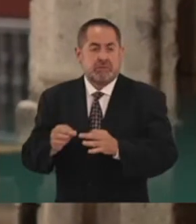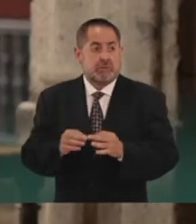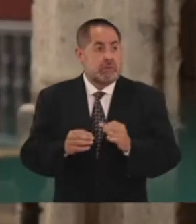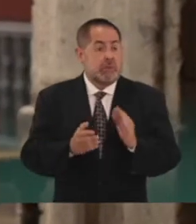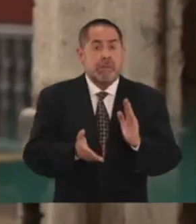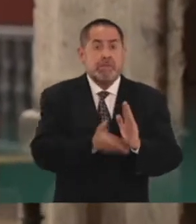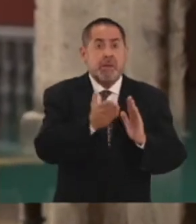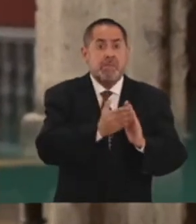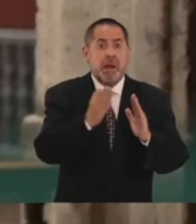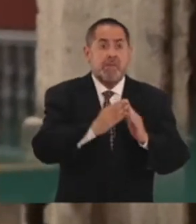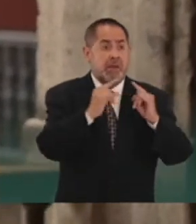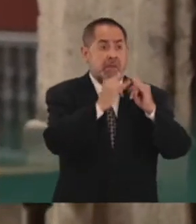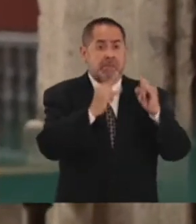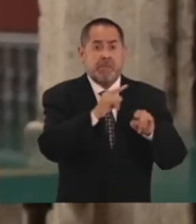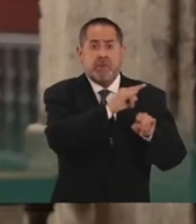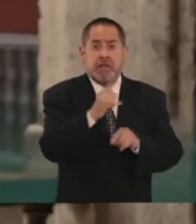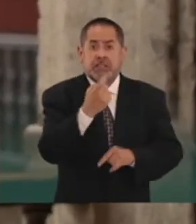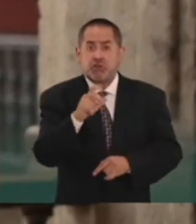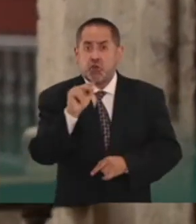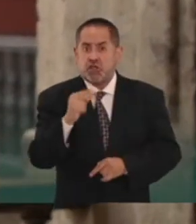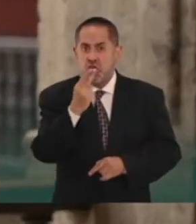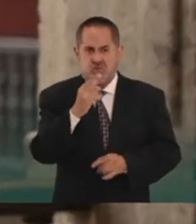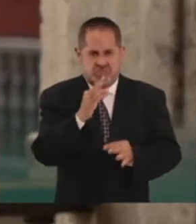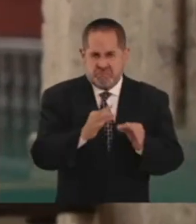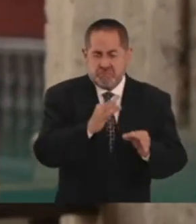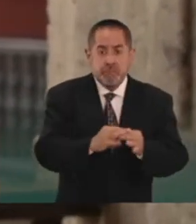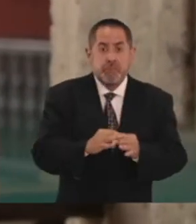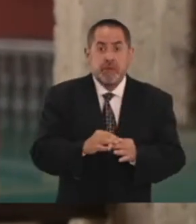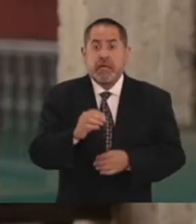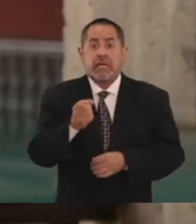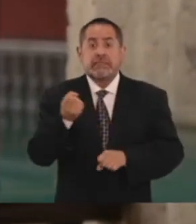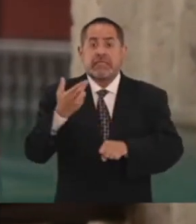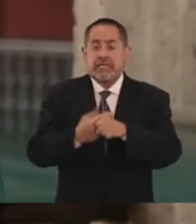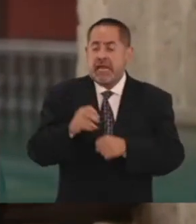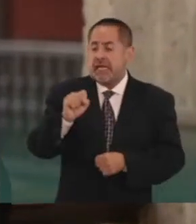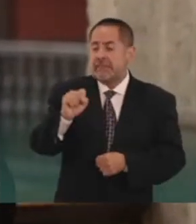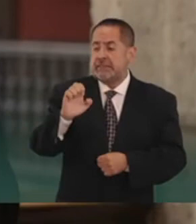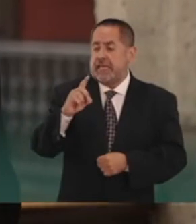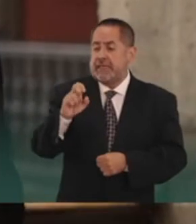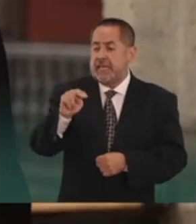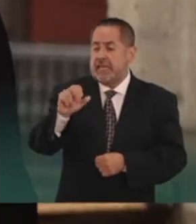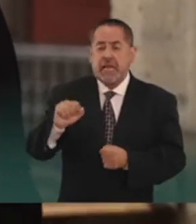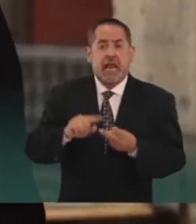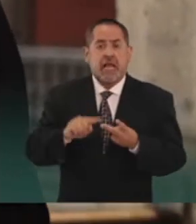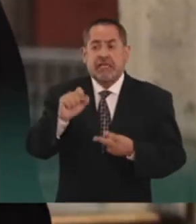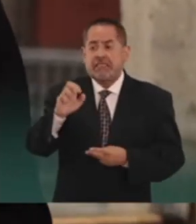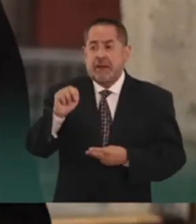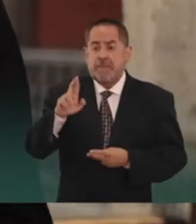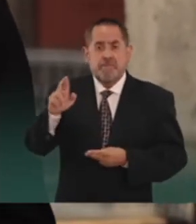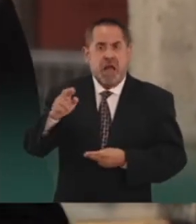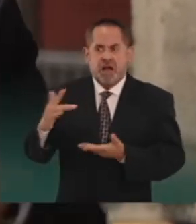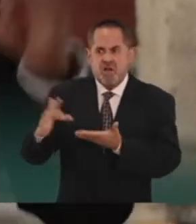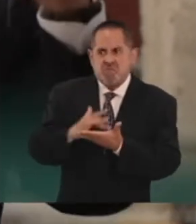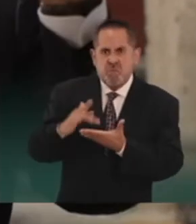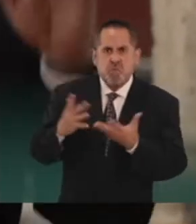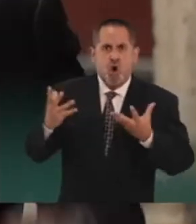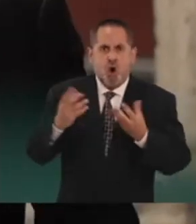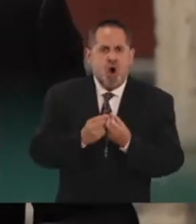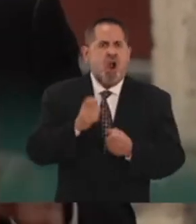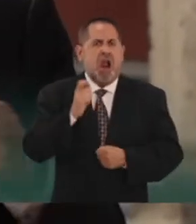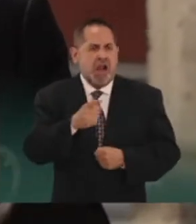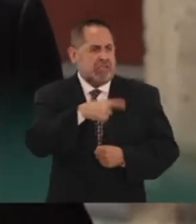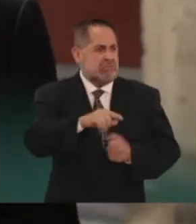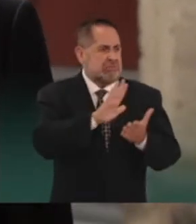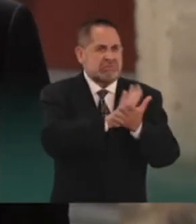construido 182 cuarteles. Y con el apoyo de las secretarías, de la Defensa y de Marina, estamos